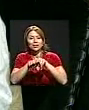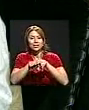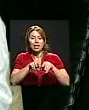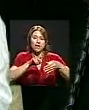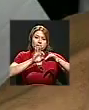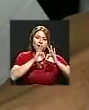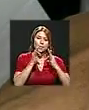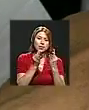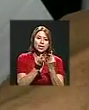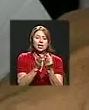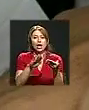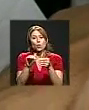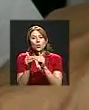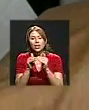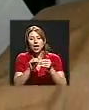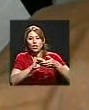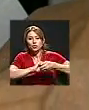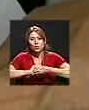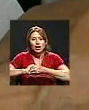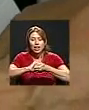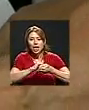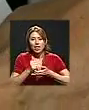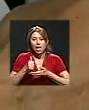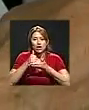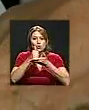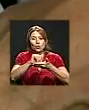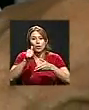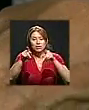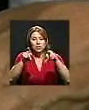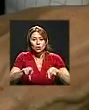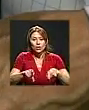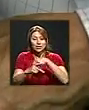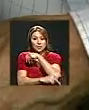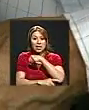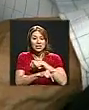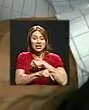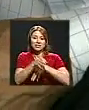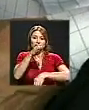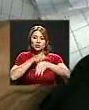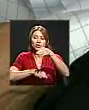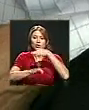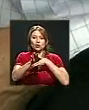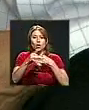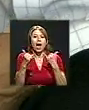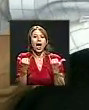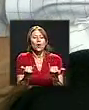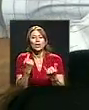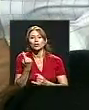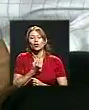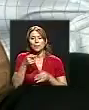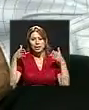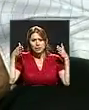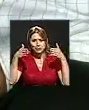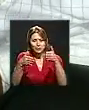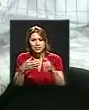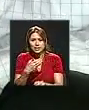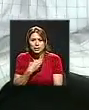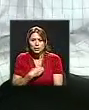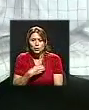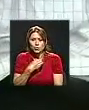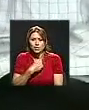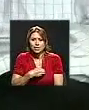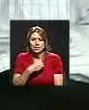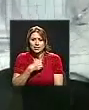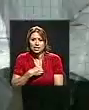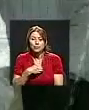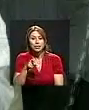solidaridad, la ayuda a los demás, la patria. Ahora solo cuenta la codicia. Y eso ha probado